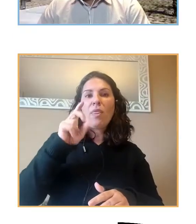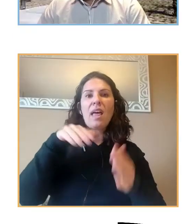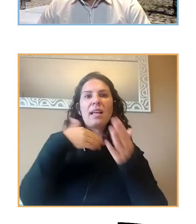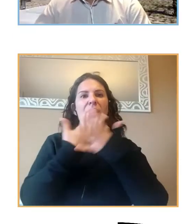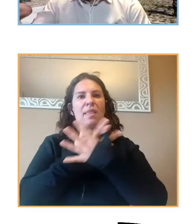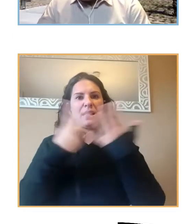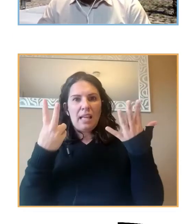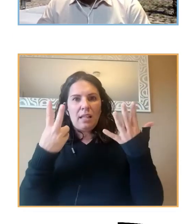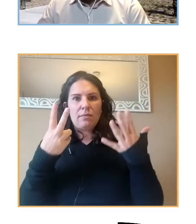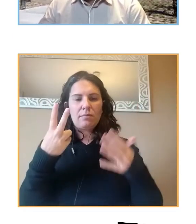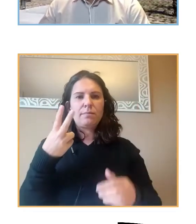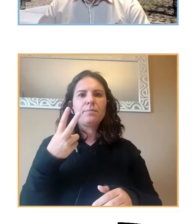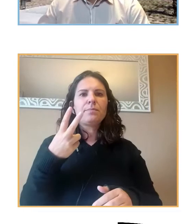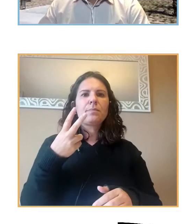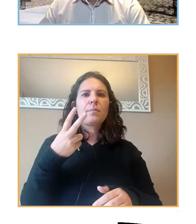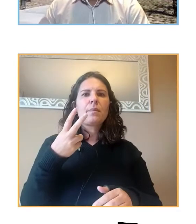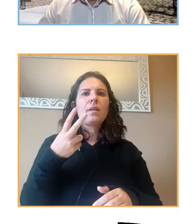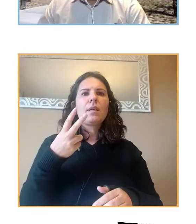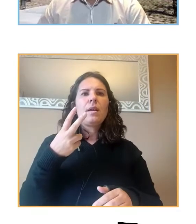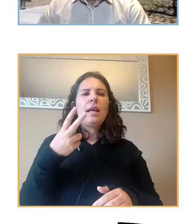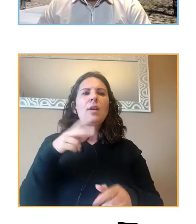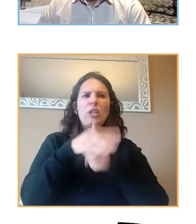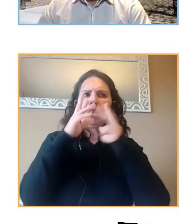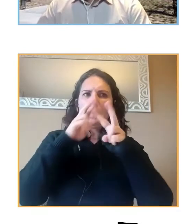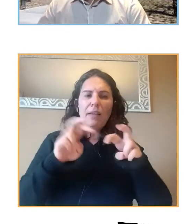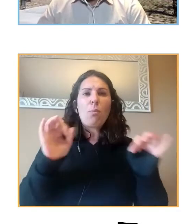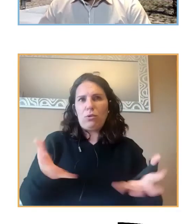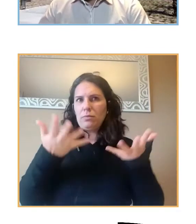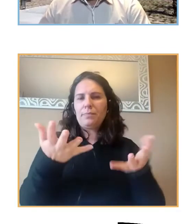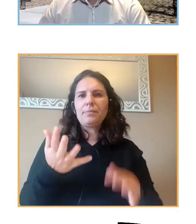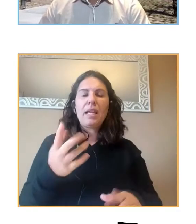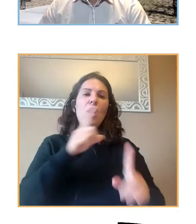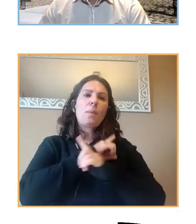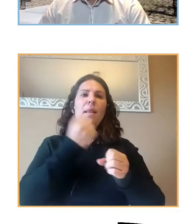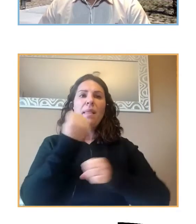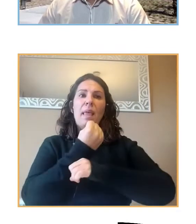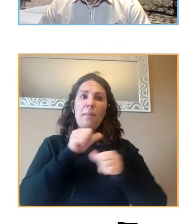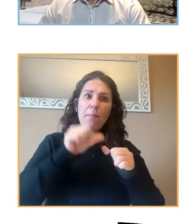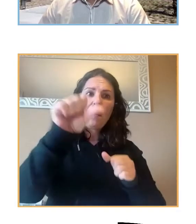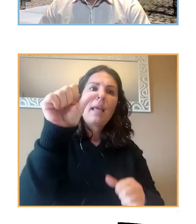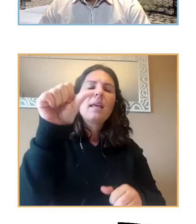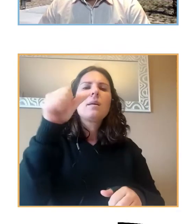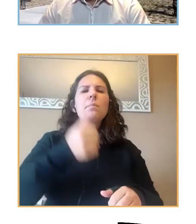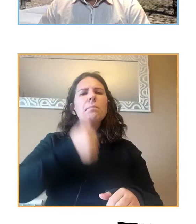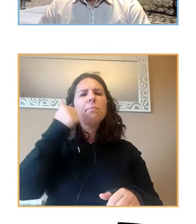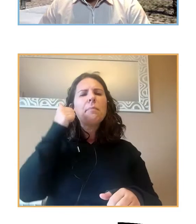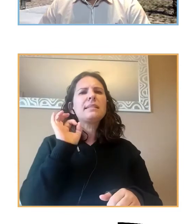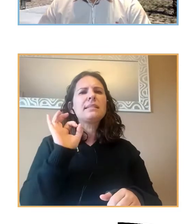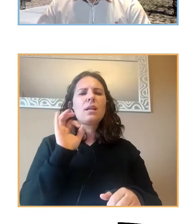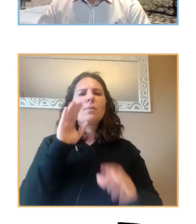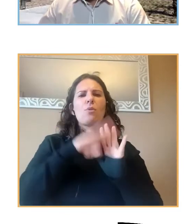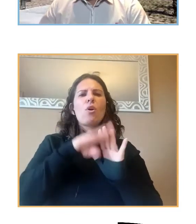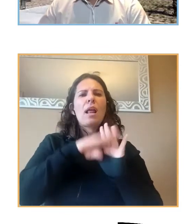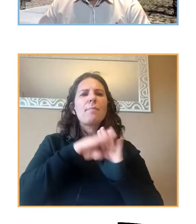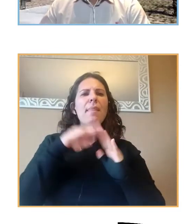intervención en el contexto de una investigación pero se va a ofrecer y a partir de noviembre diciembre empezaremos con un programa de